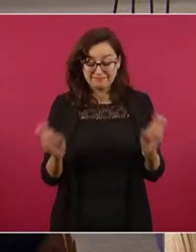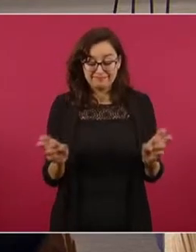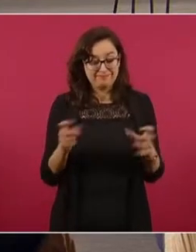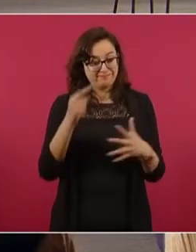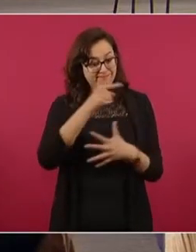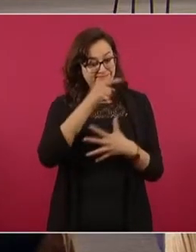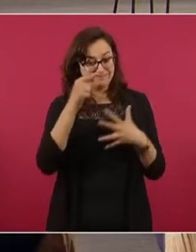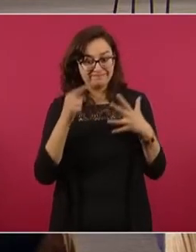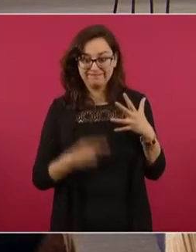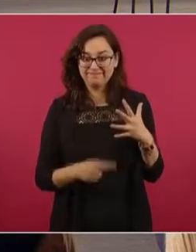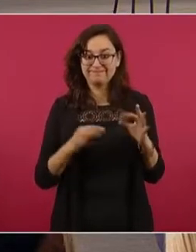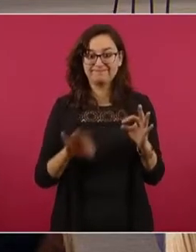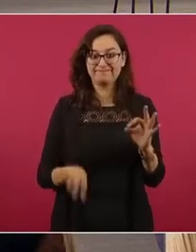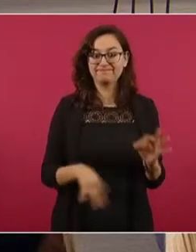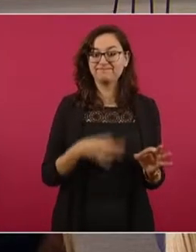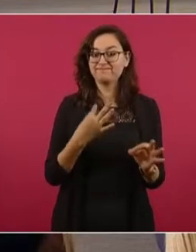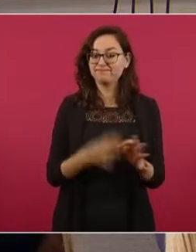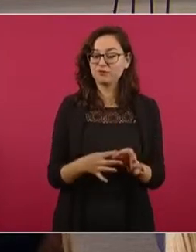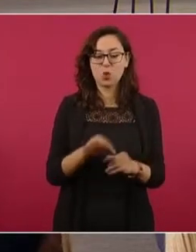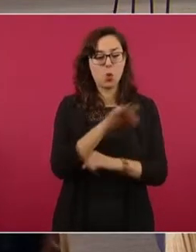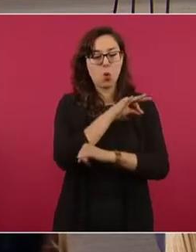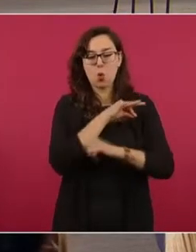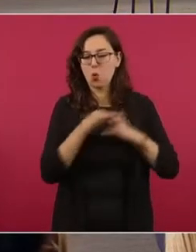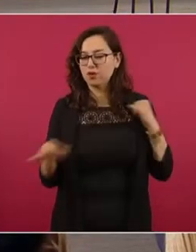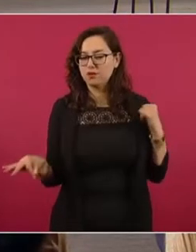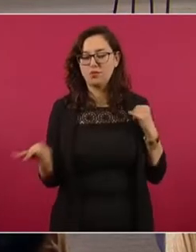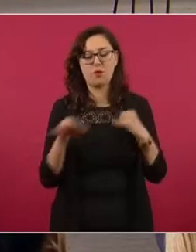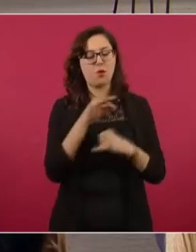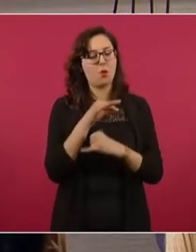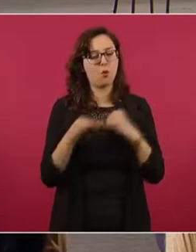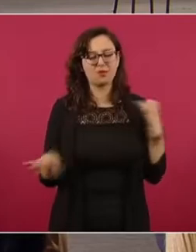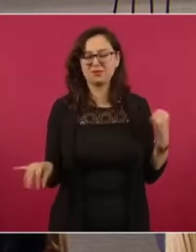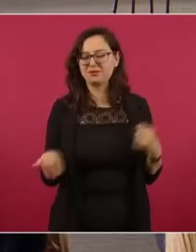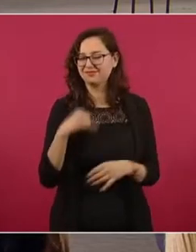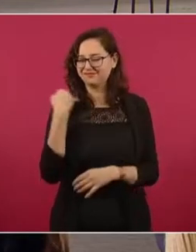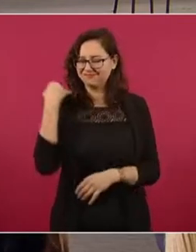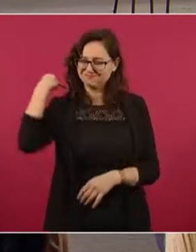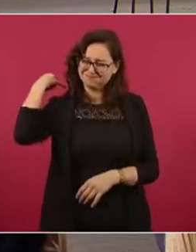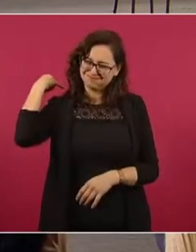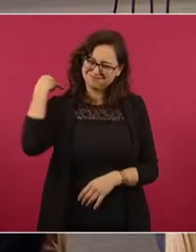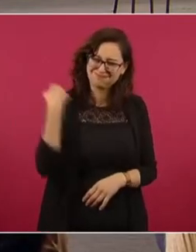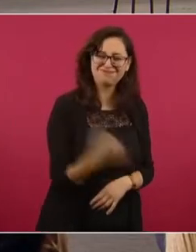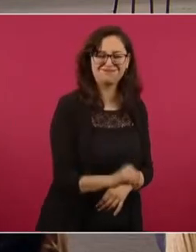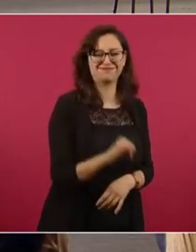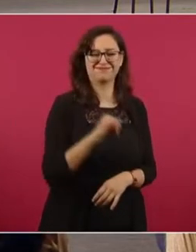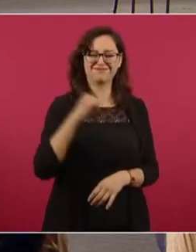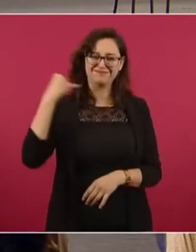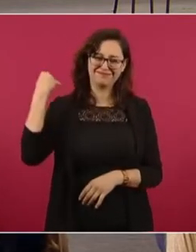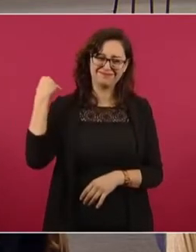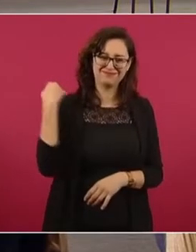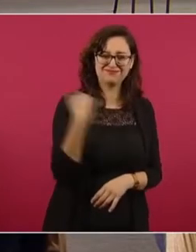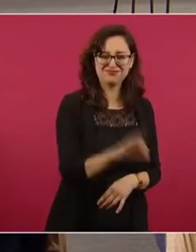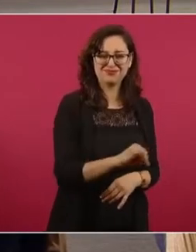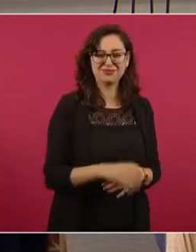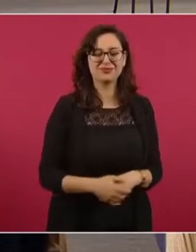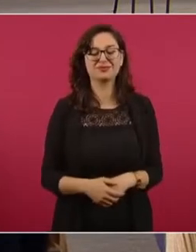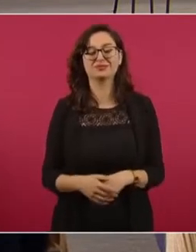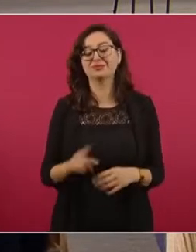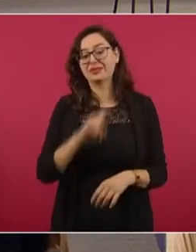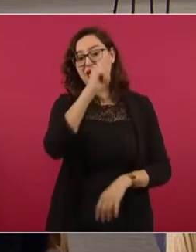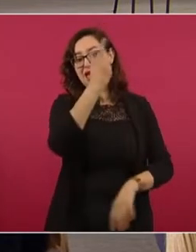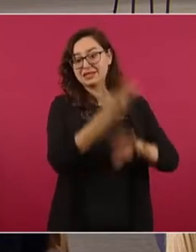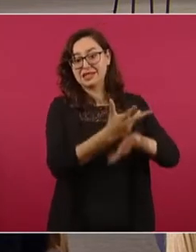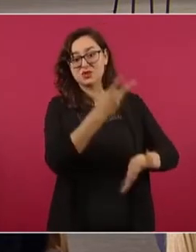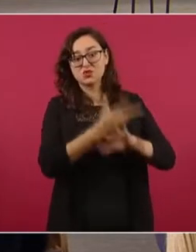con el colmo. El colmo de lo absurdo. Inventan que un rapero famoso de Estados